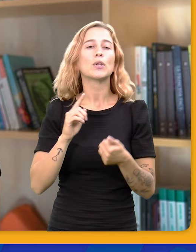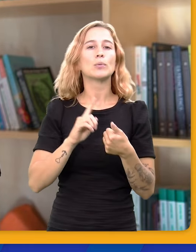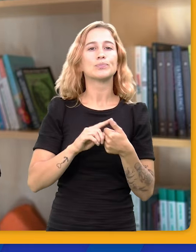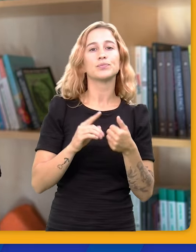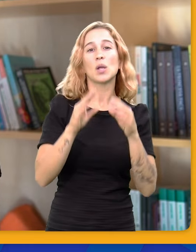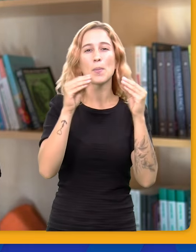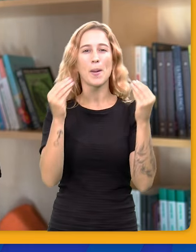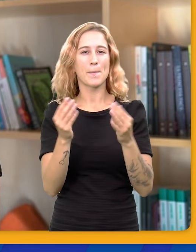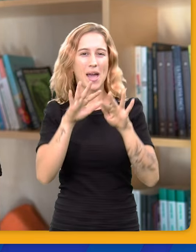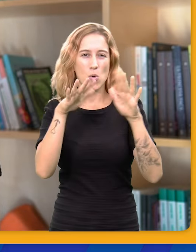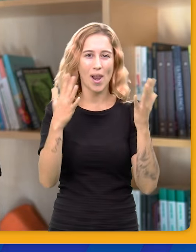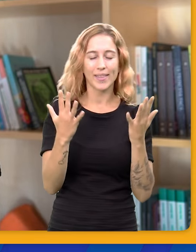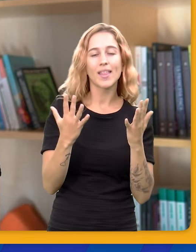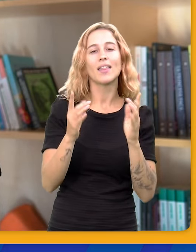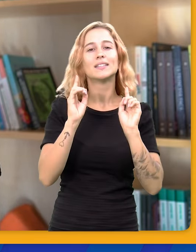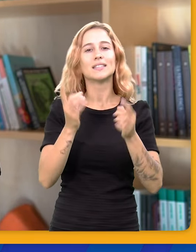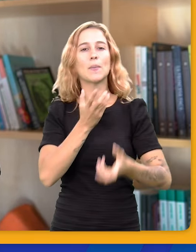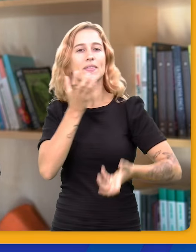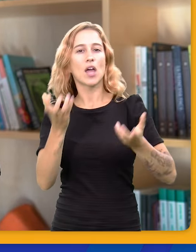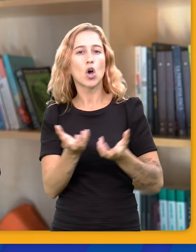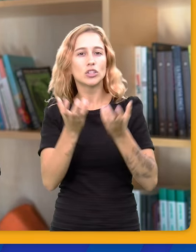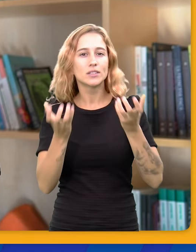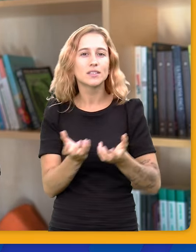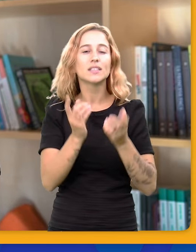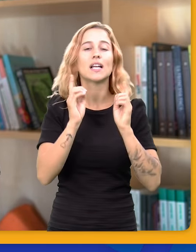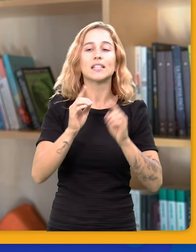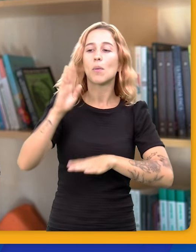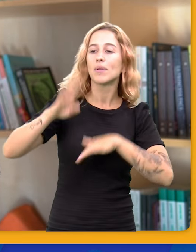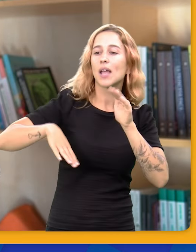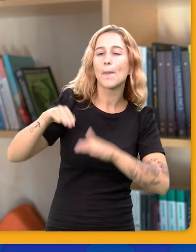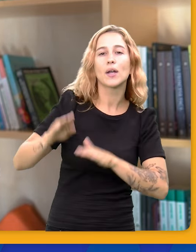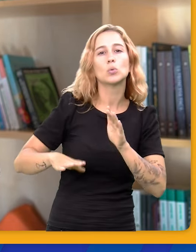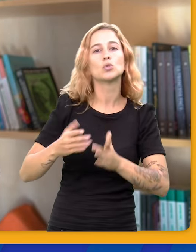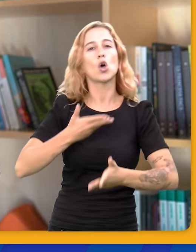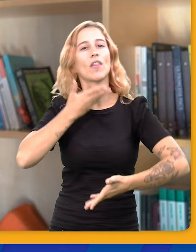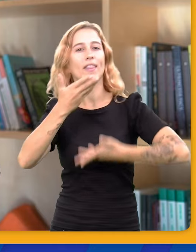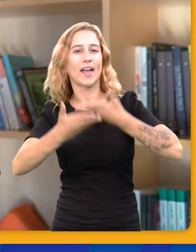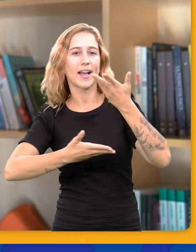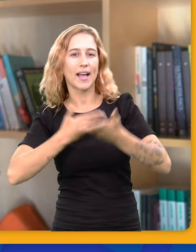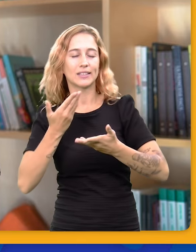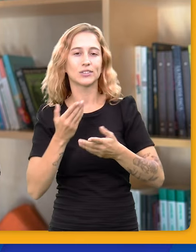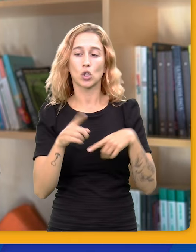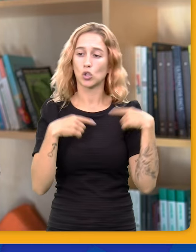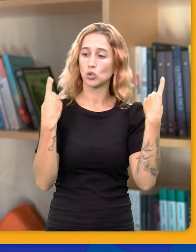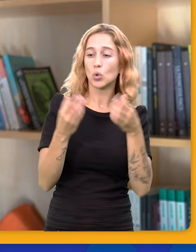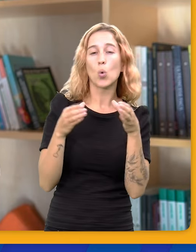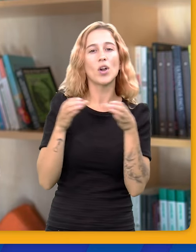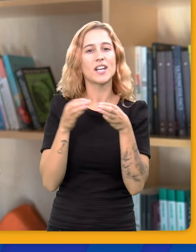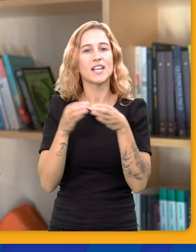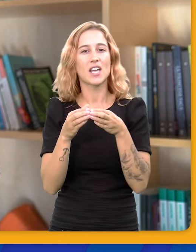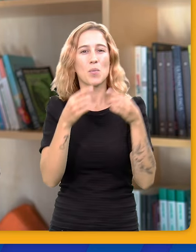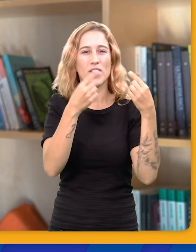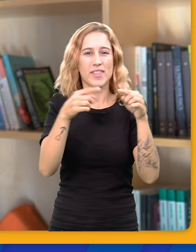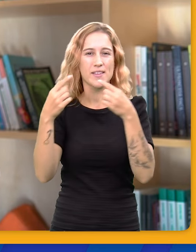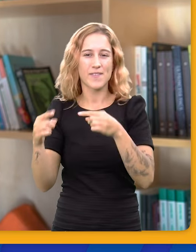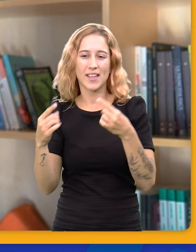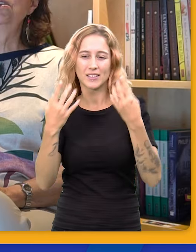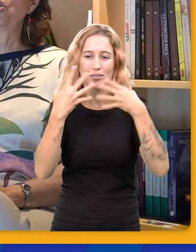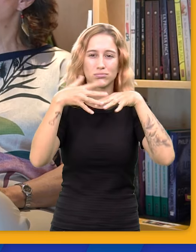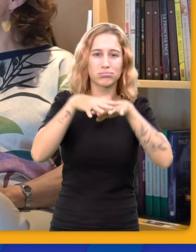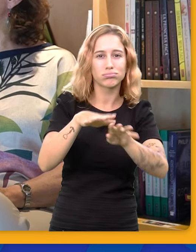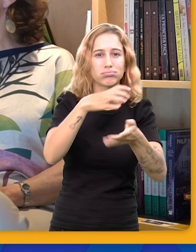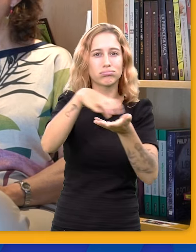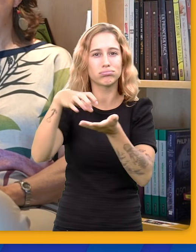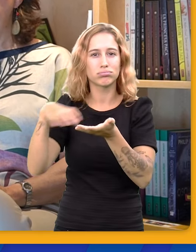diversos talleres, por ejemplo de manualidades, de cocina, de percusión, de canto.